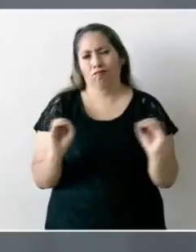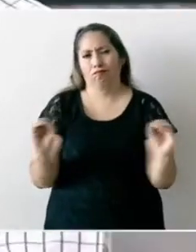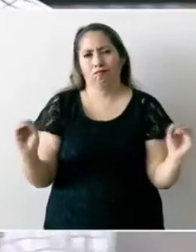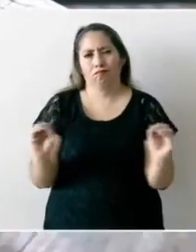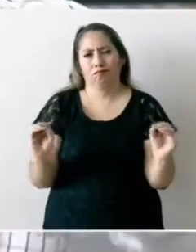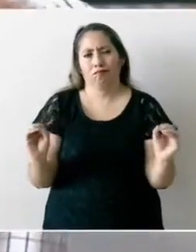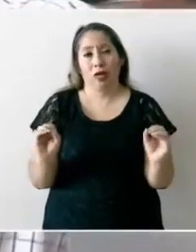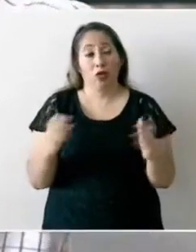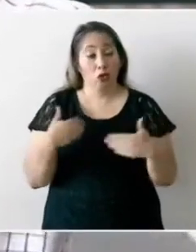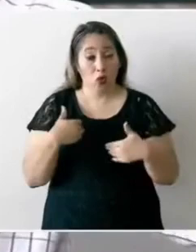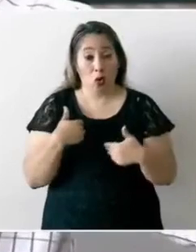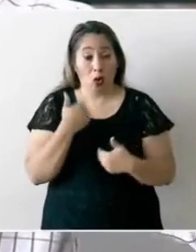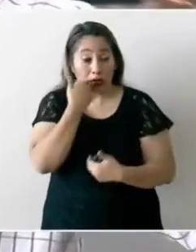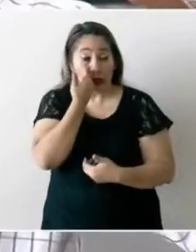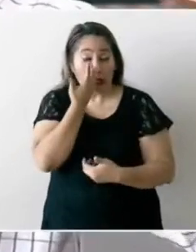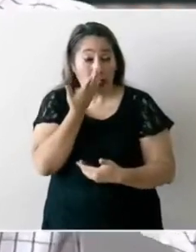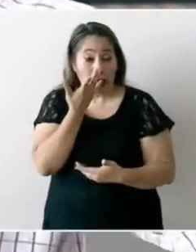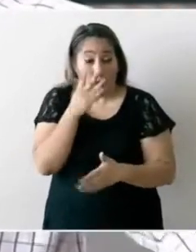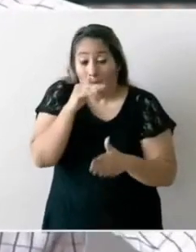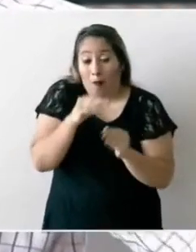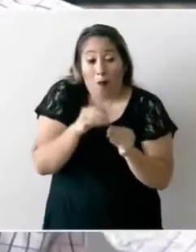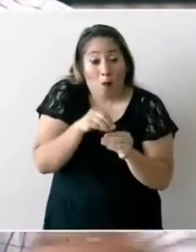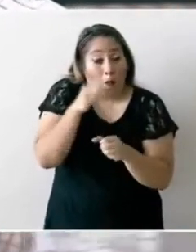que estamos terminando